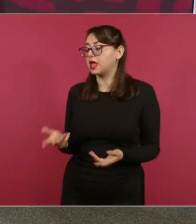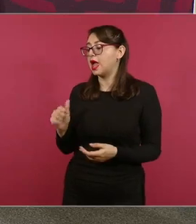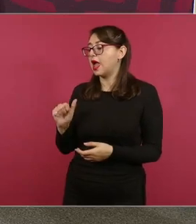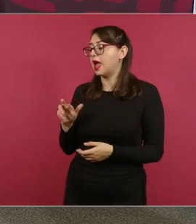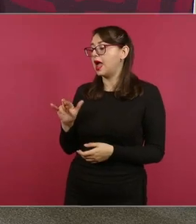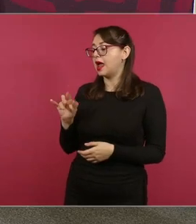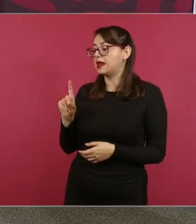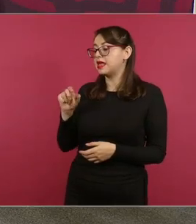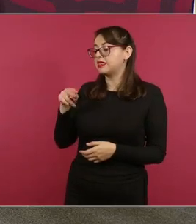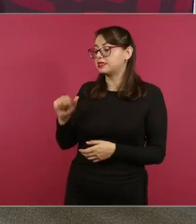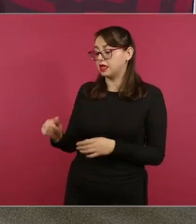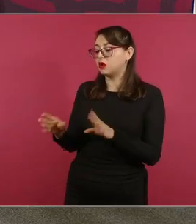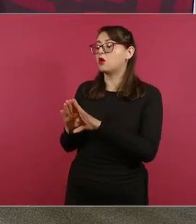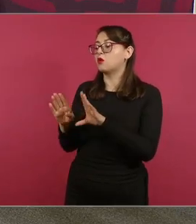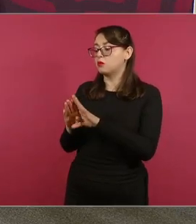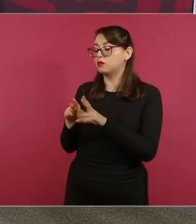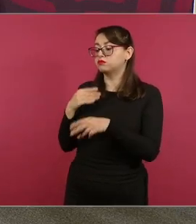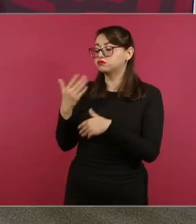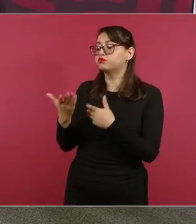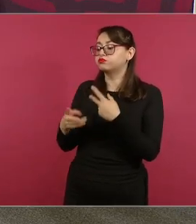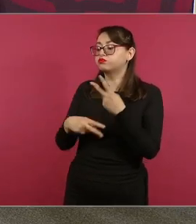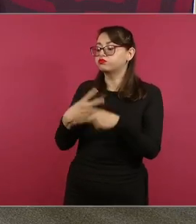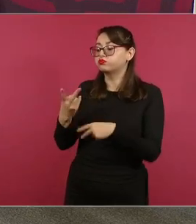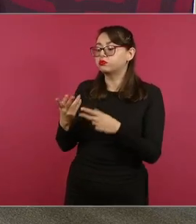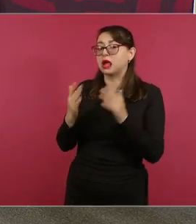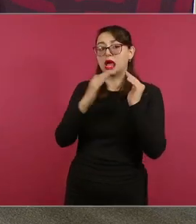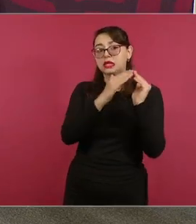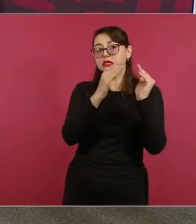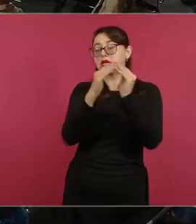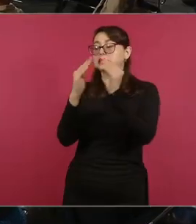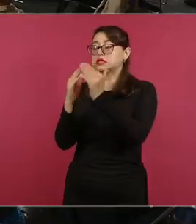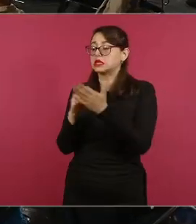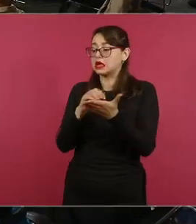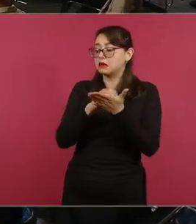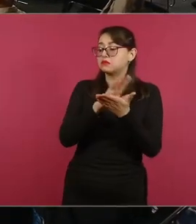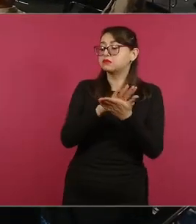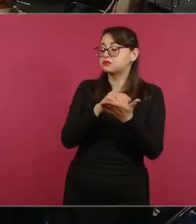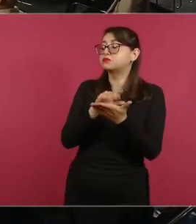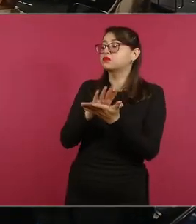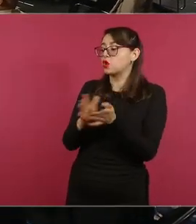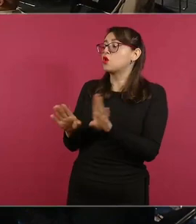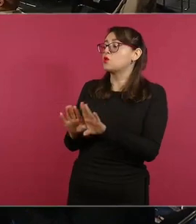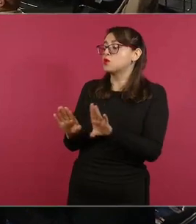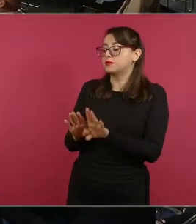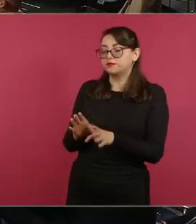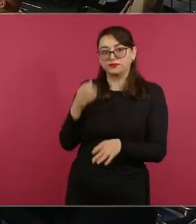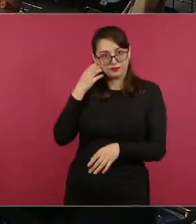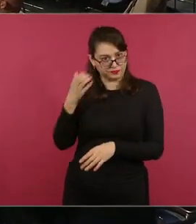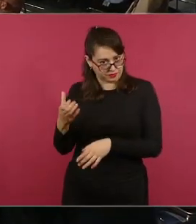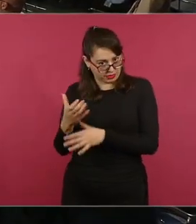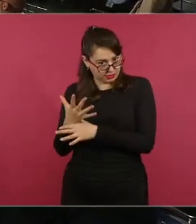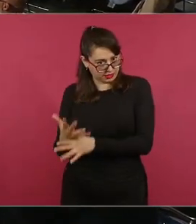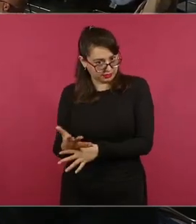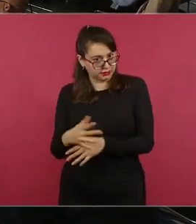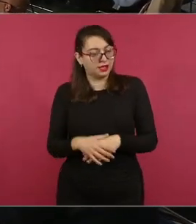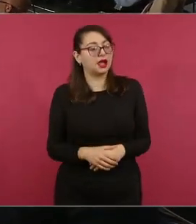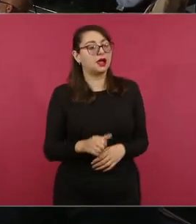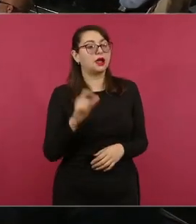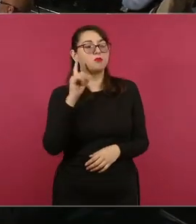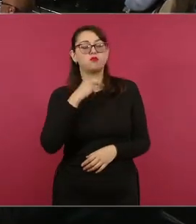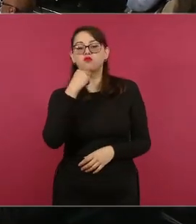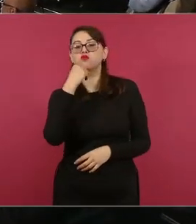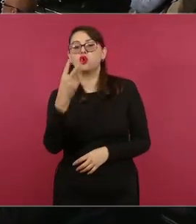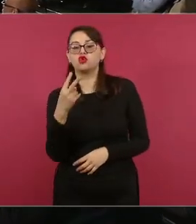con el censo casa por casa. presidente, se han censado al día de ayer en la noche a